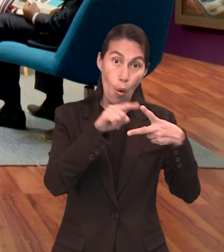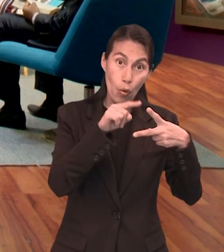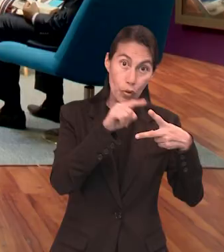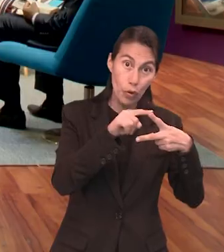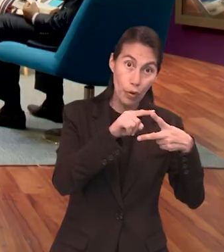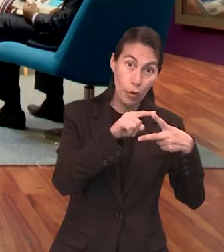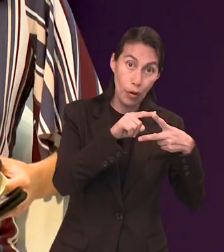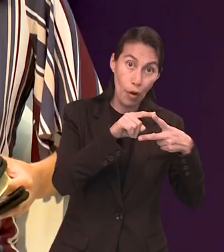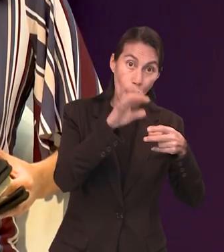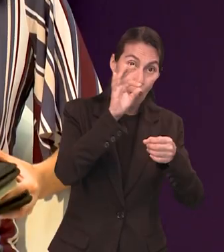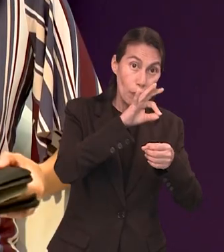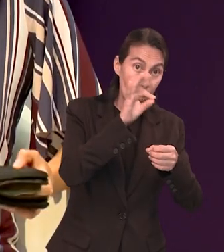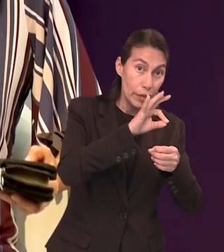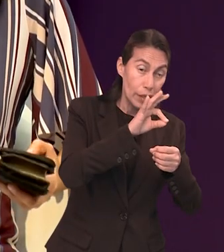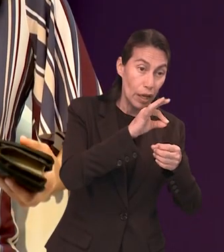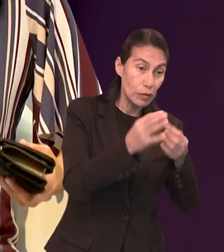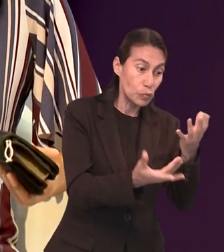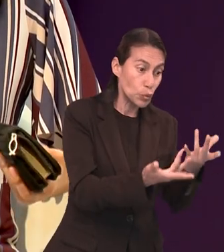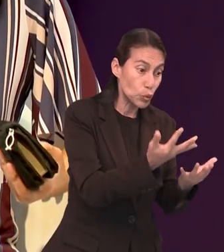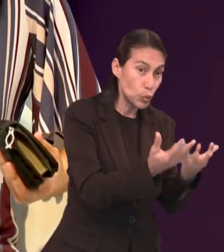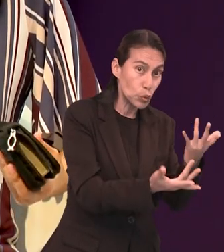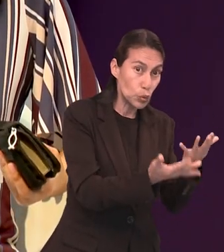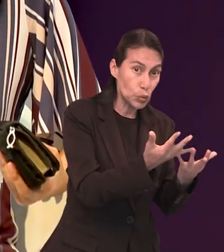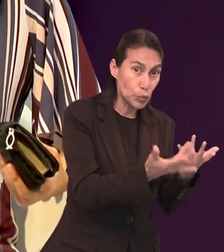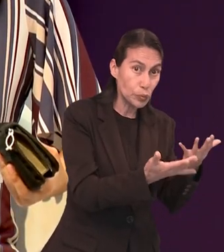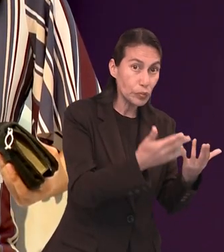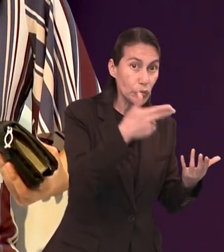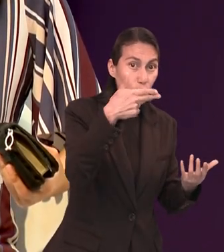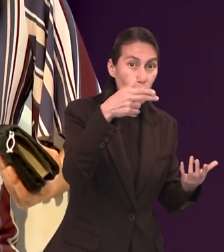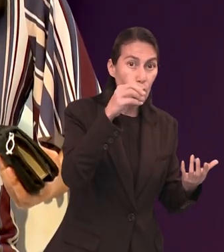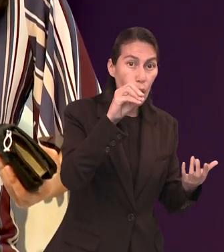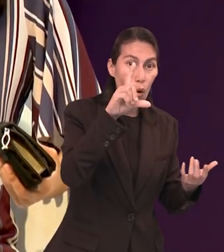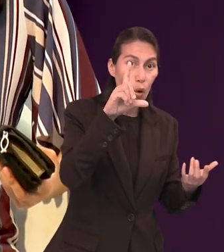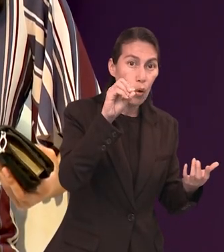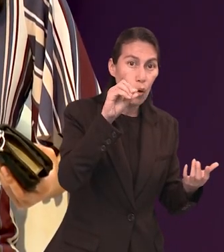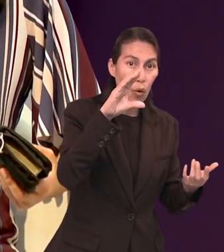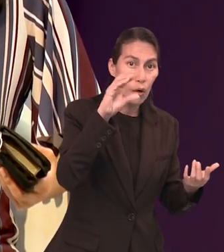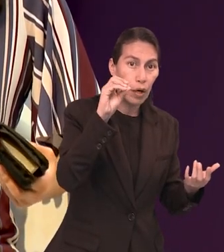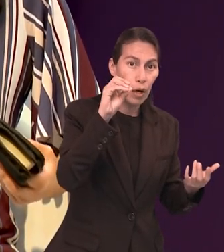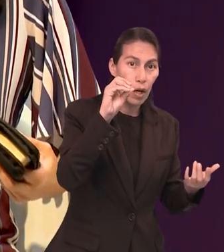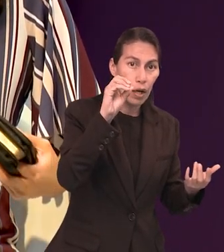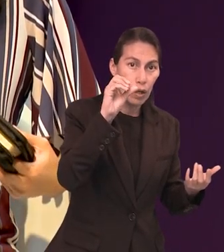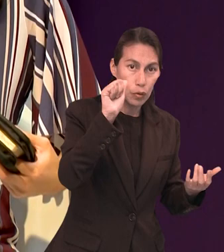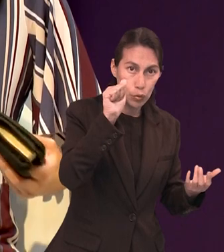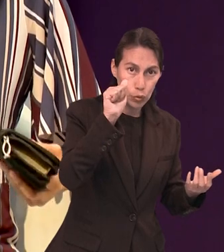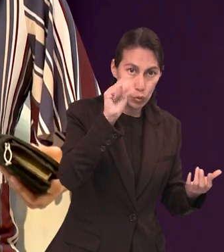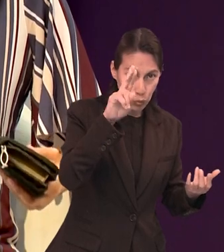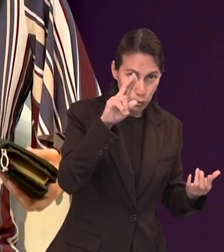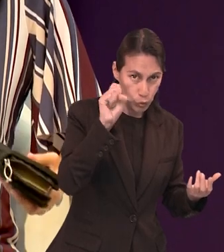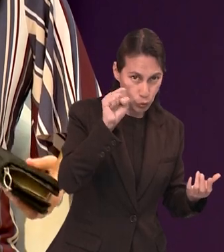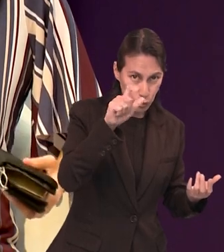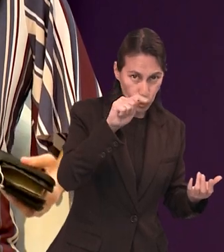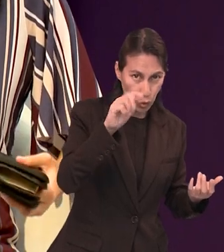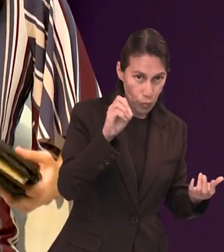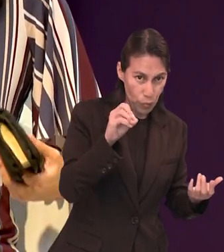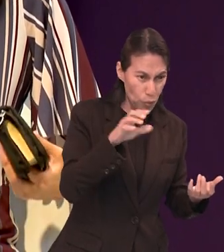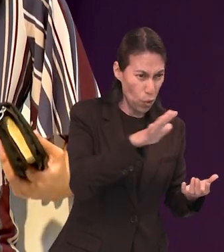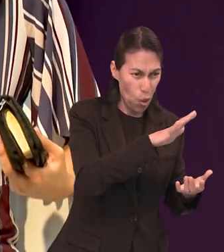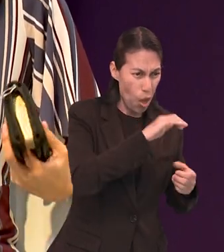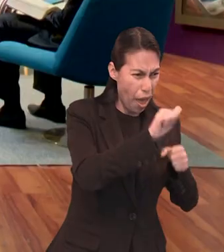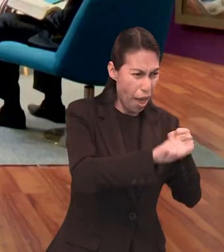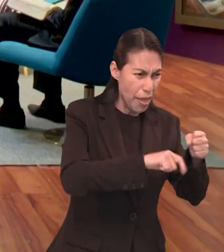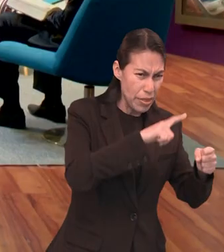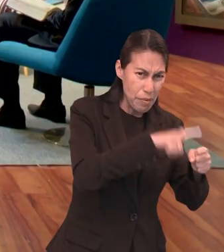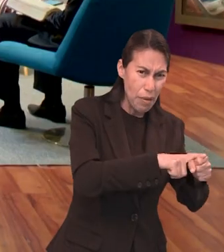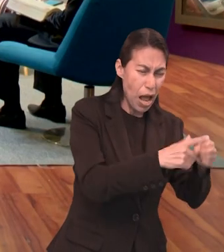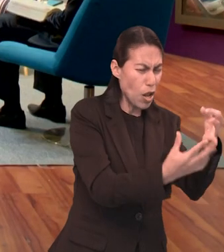Pues yo quiero mencionar dos. Uno era la ofrenda para holocausto, que esa requería que todo el animal